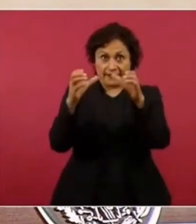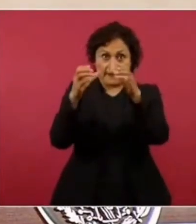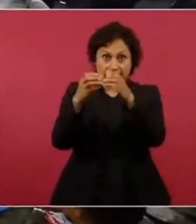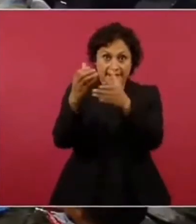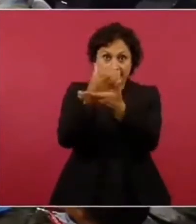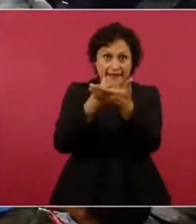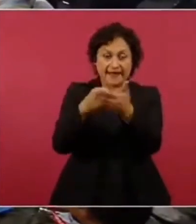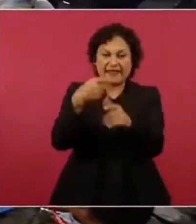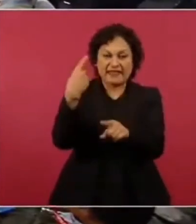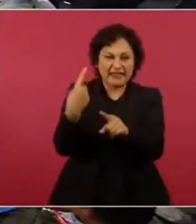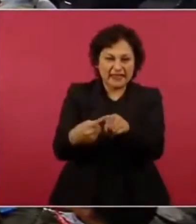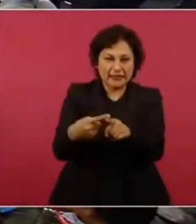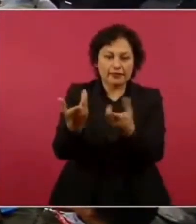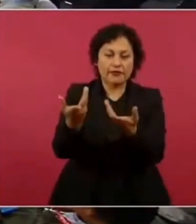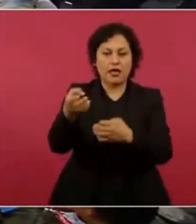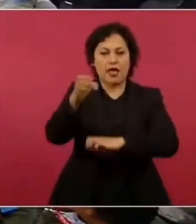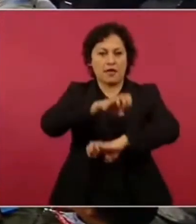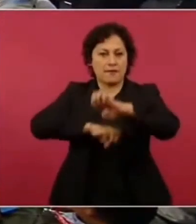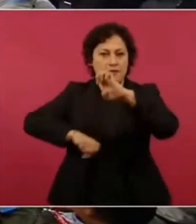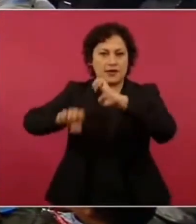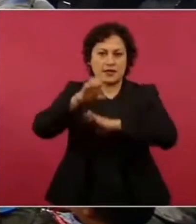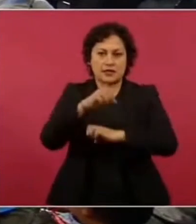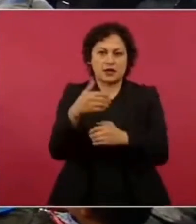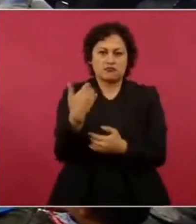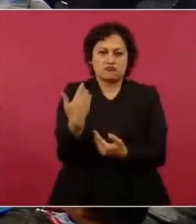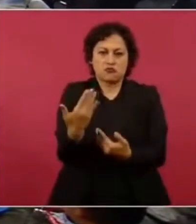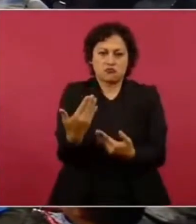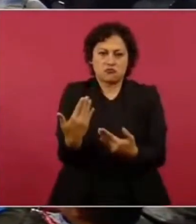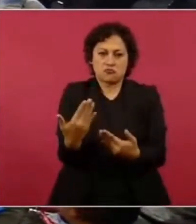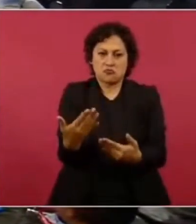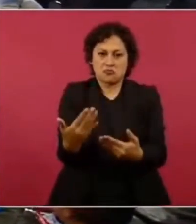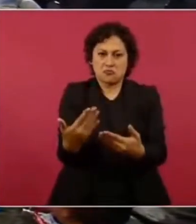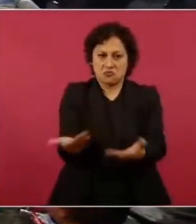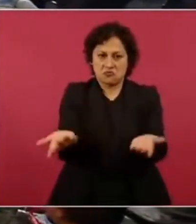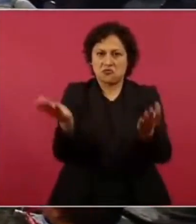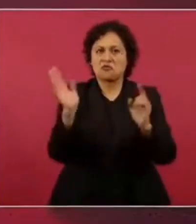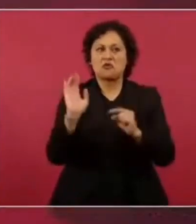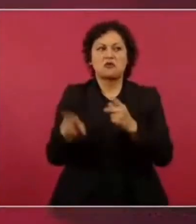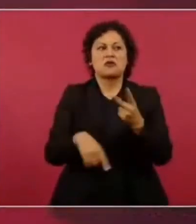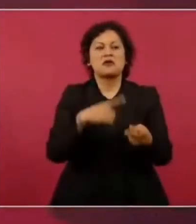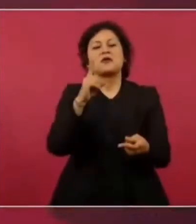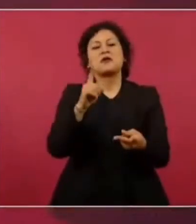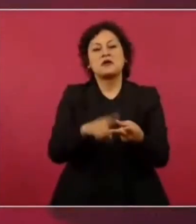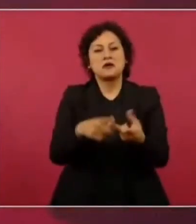empresarios que les ha ido muy bien banqueros